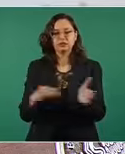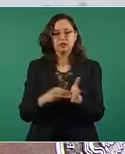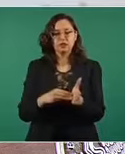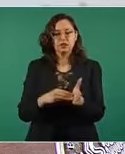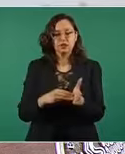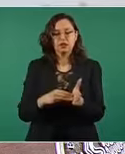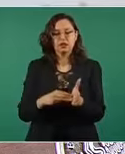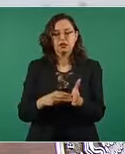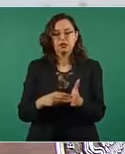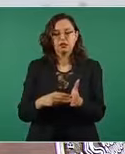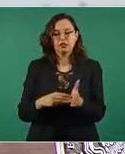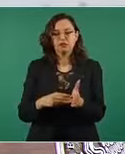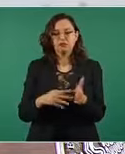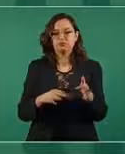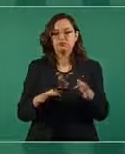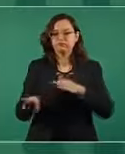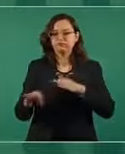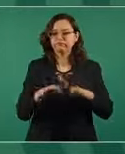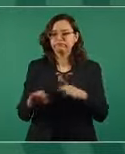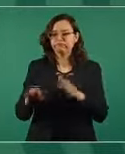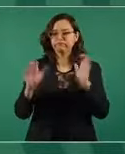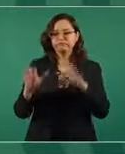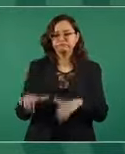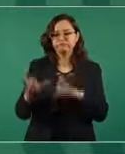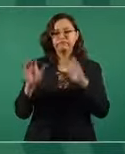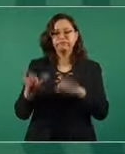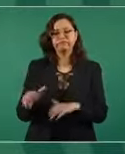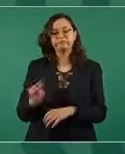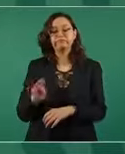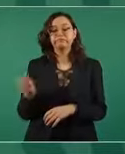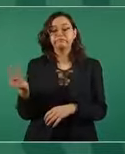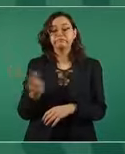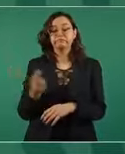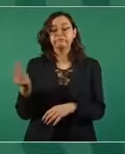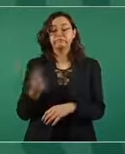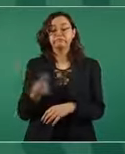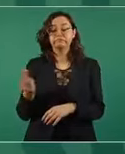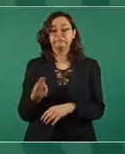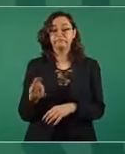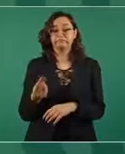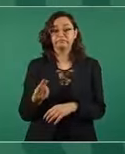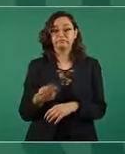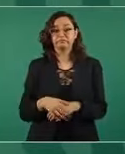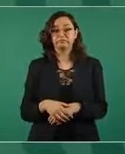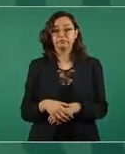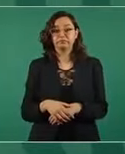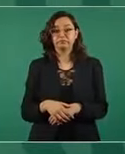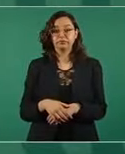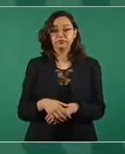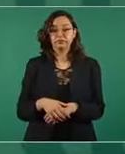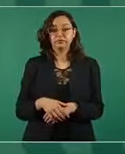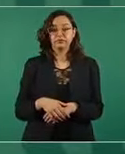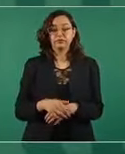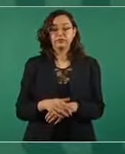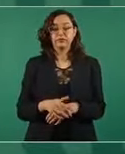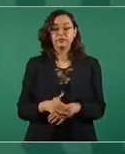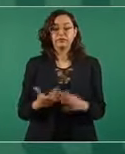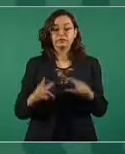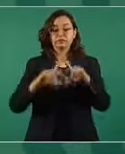Tengo obras muy importantes. Ya el sureste